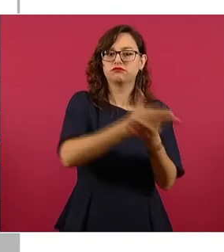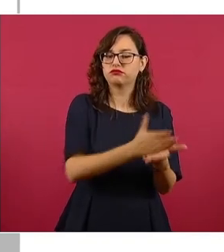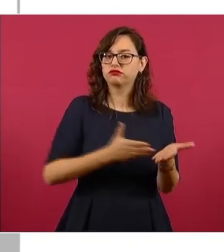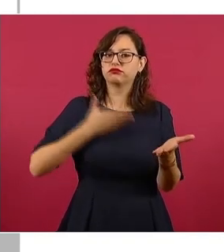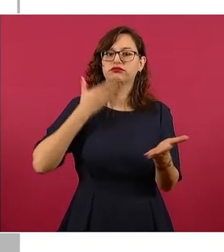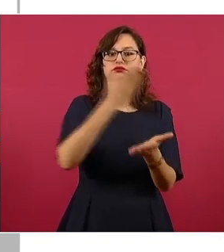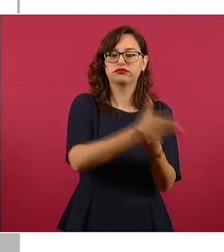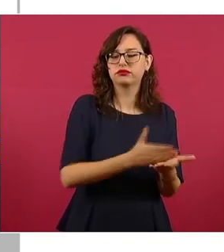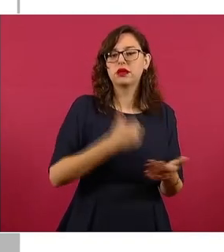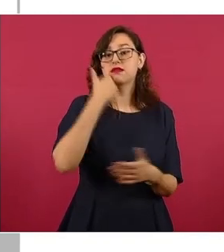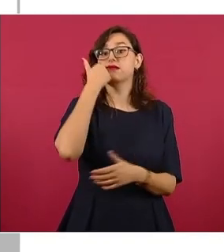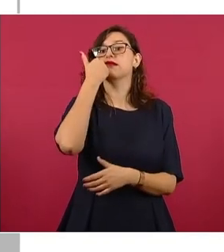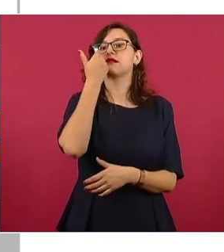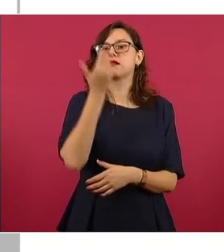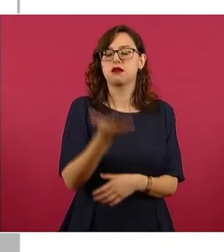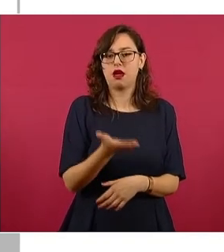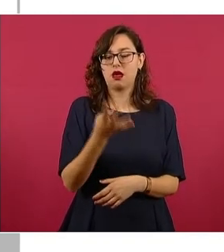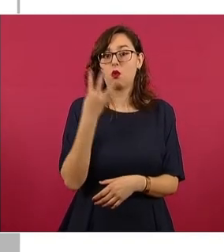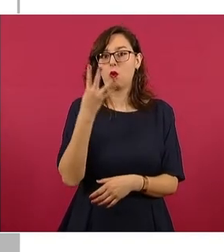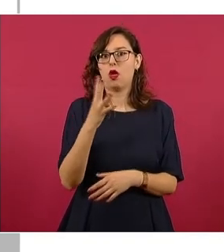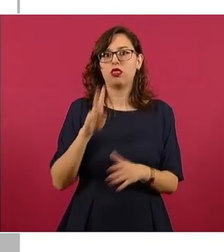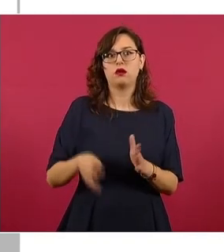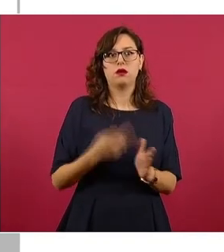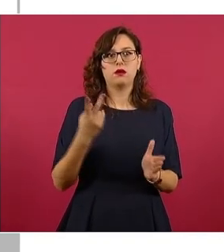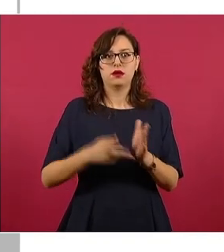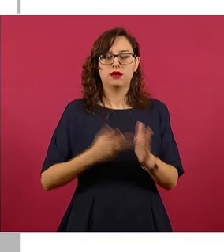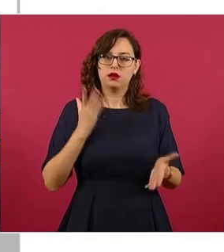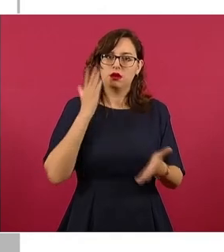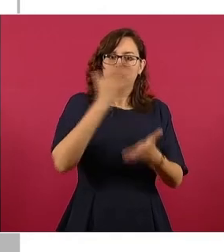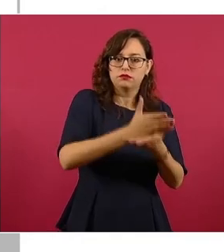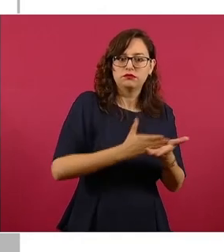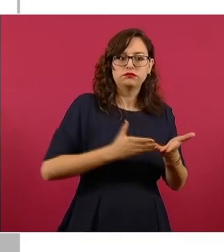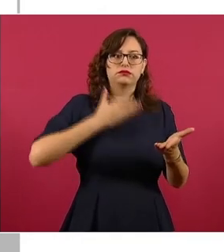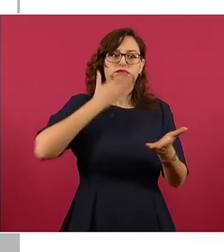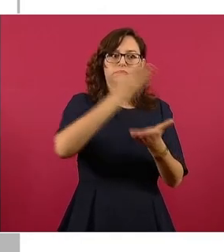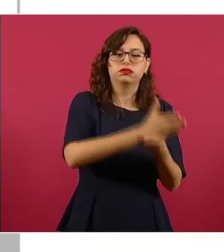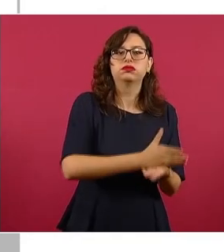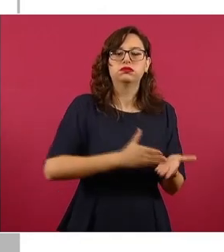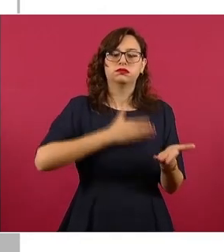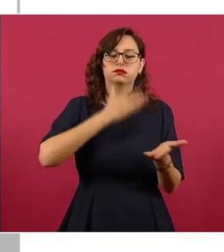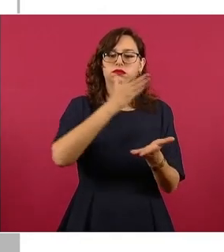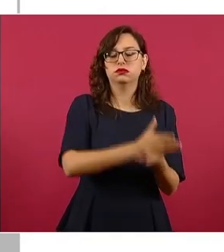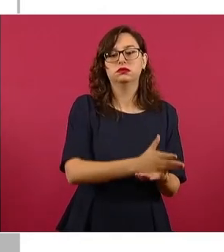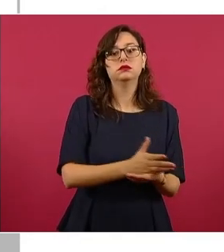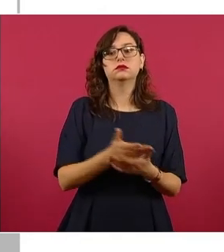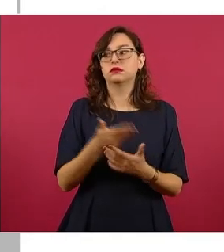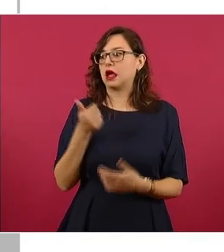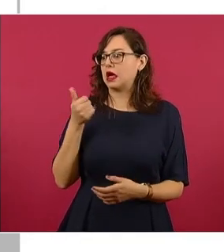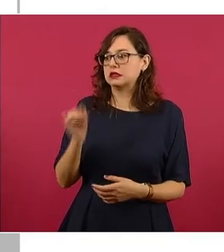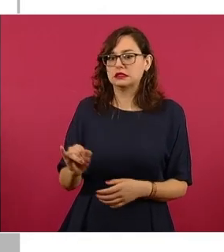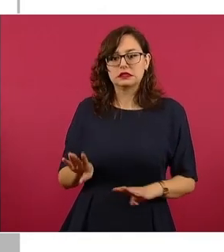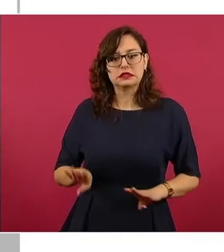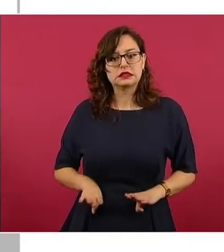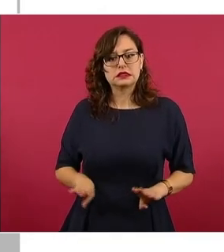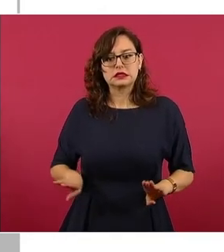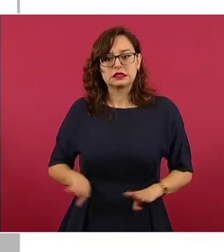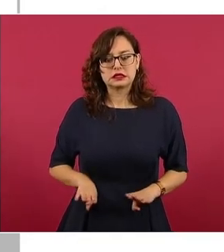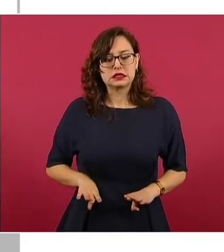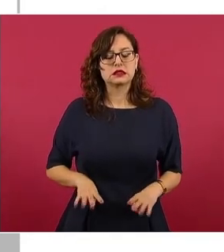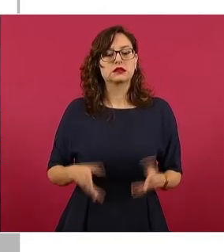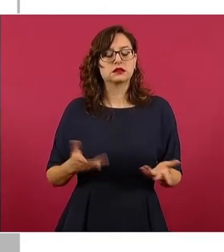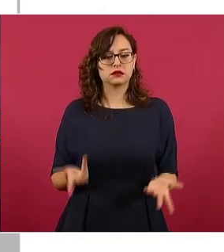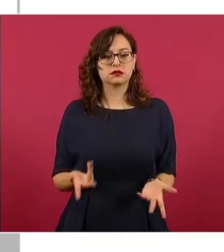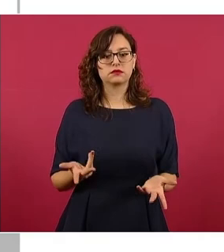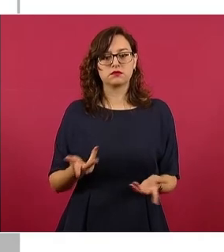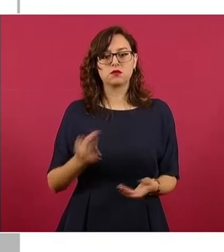Entonces, esto es reconocido por las propias autoridades norteamericanas. Si nosotros descontamos esos cuatro